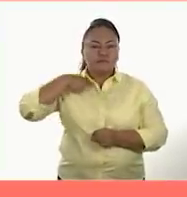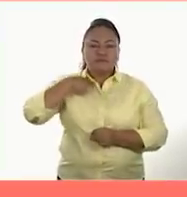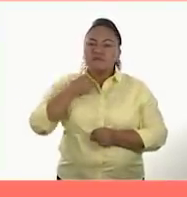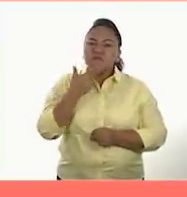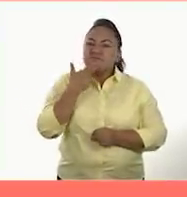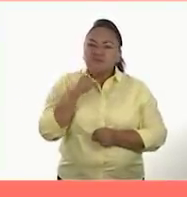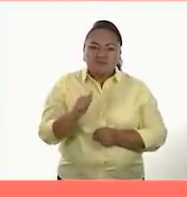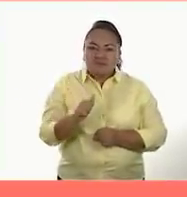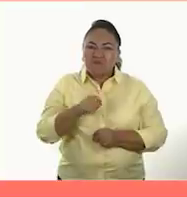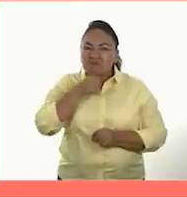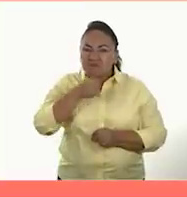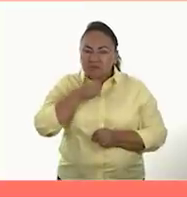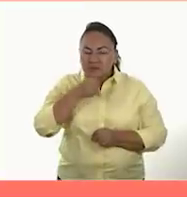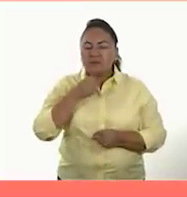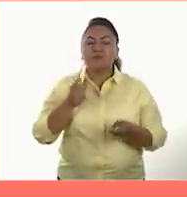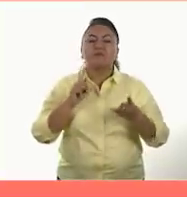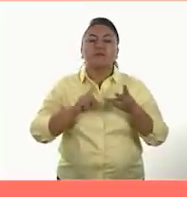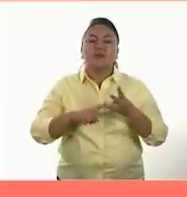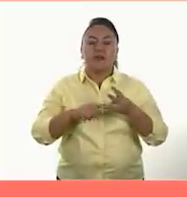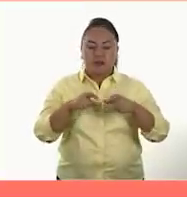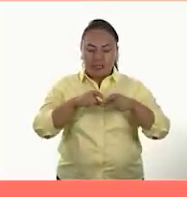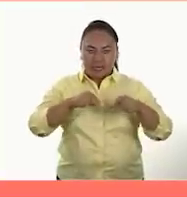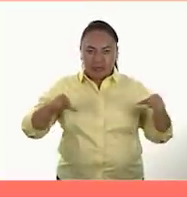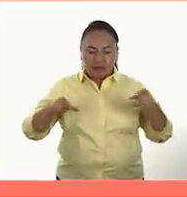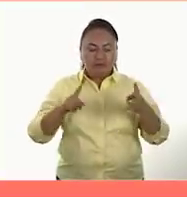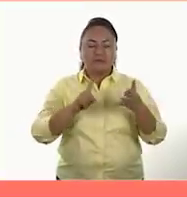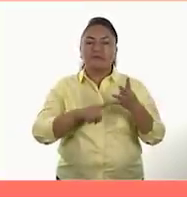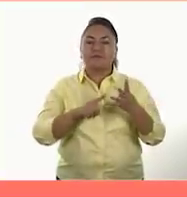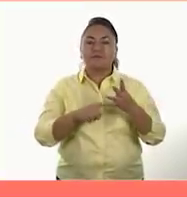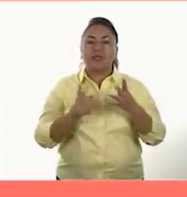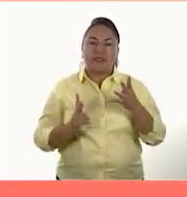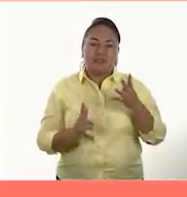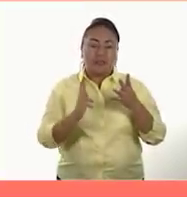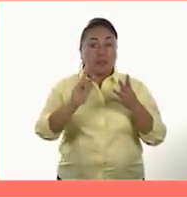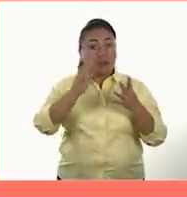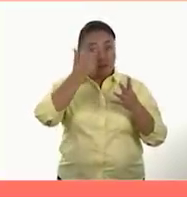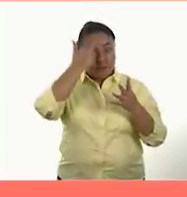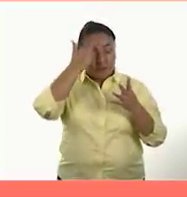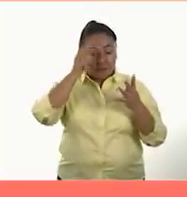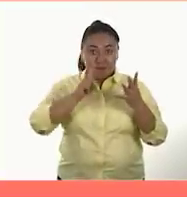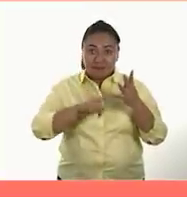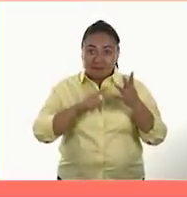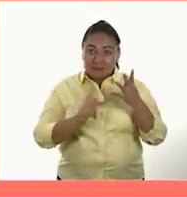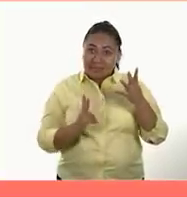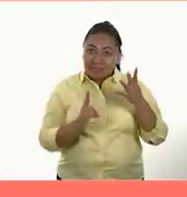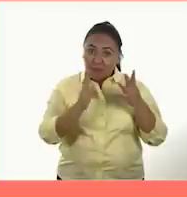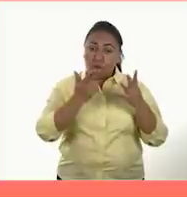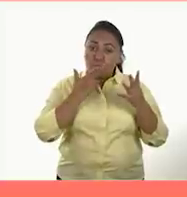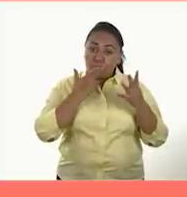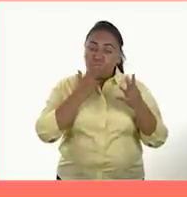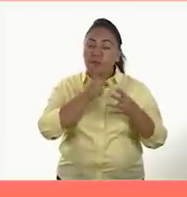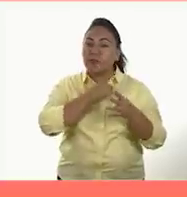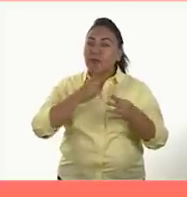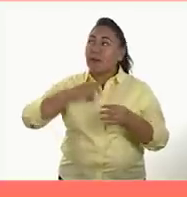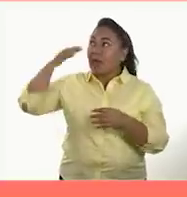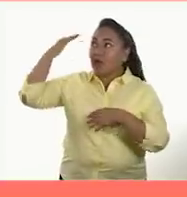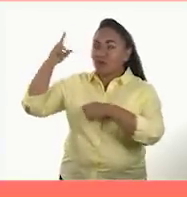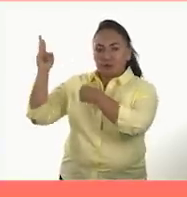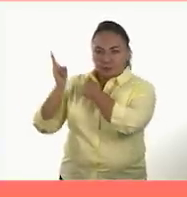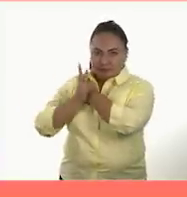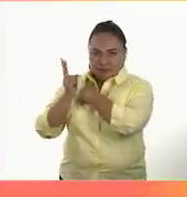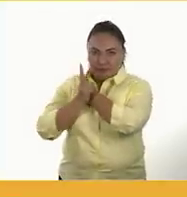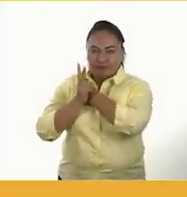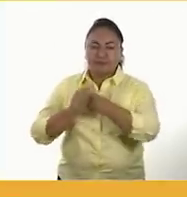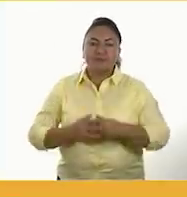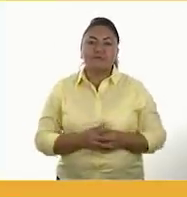ya no uses, una regla y tijeras. Recuerda que la manipulación de estas debe estar supervisada por